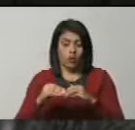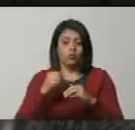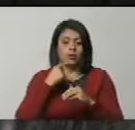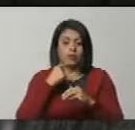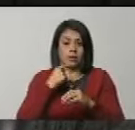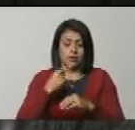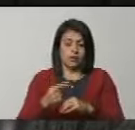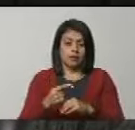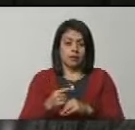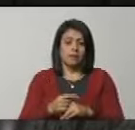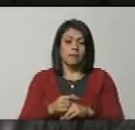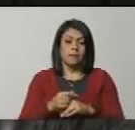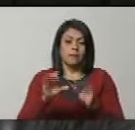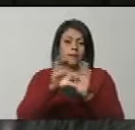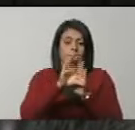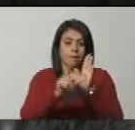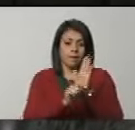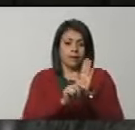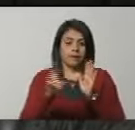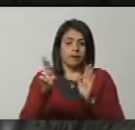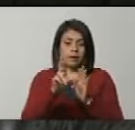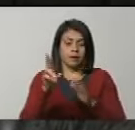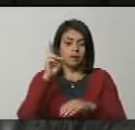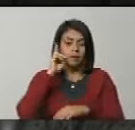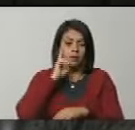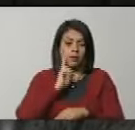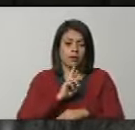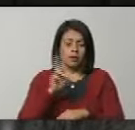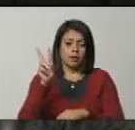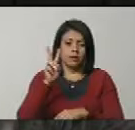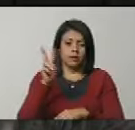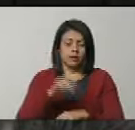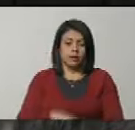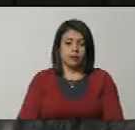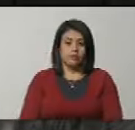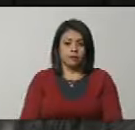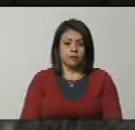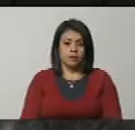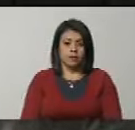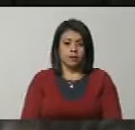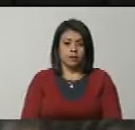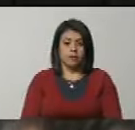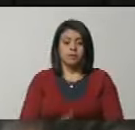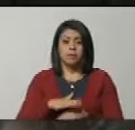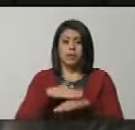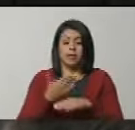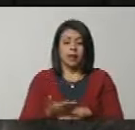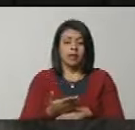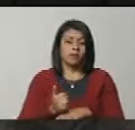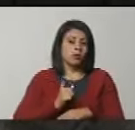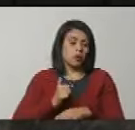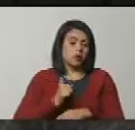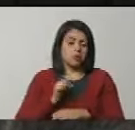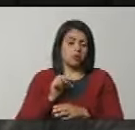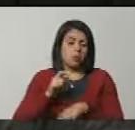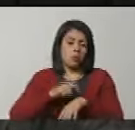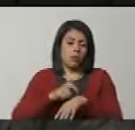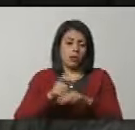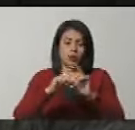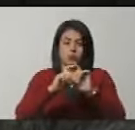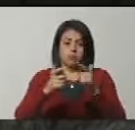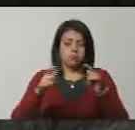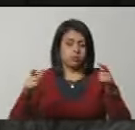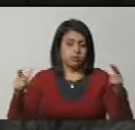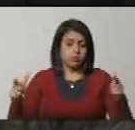previsto con la Constitución de la República Bolivariana de Venezuela, para que el día que se presente, que crezca la